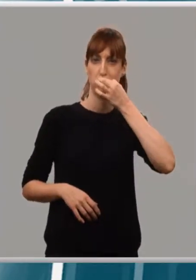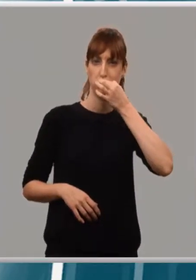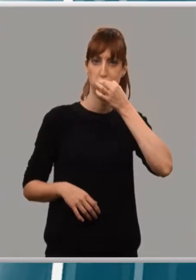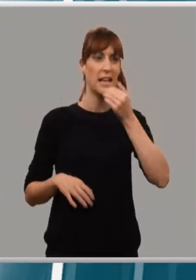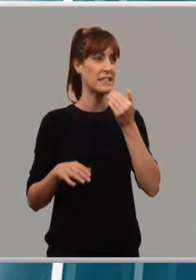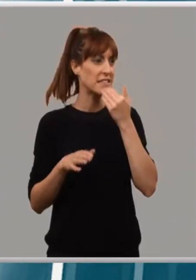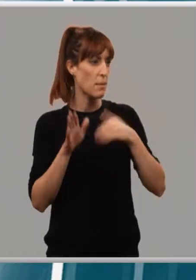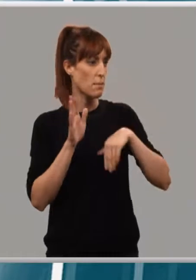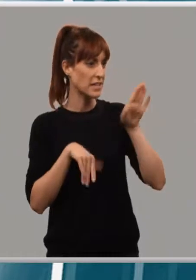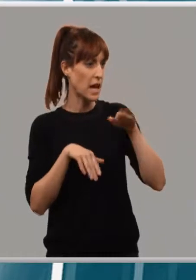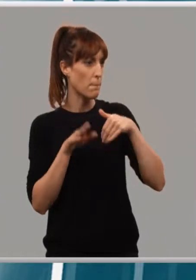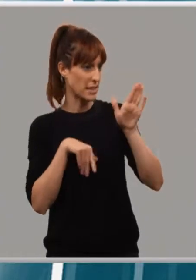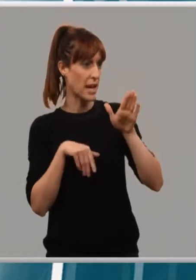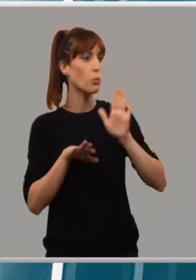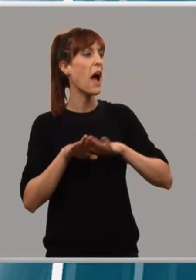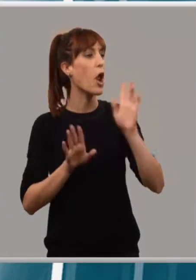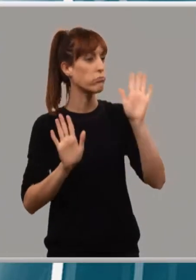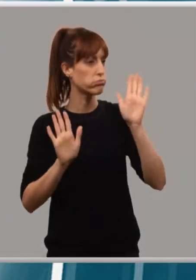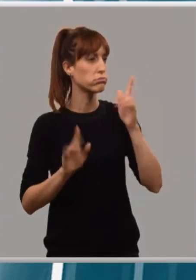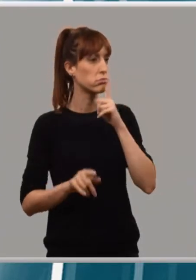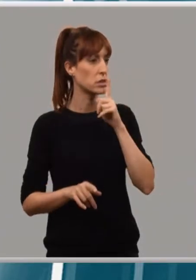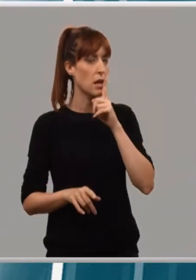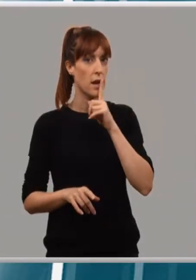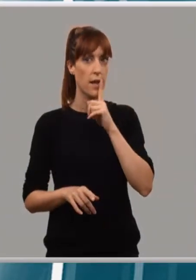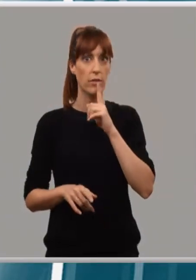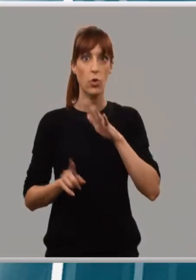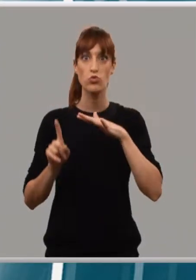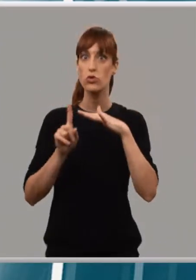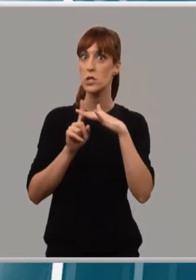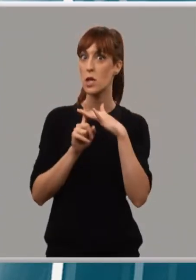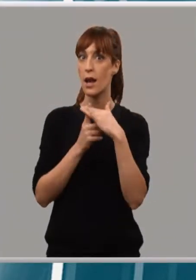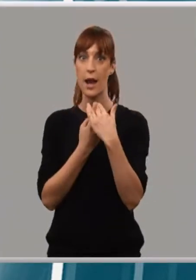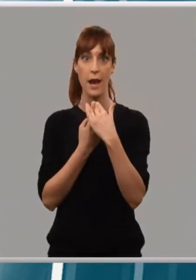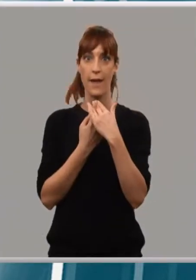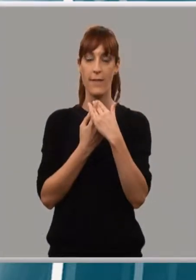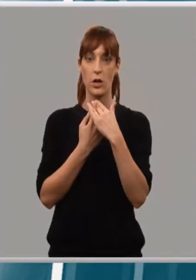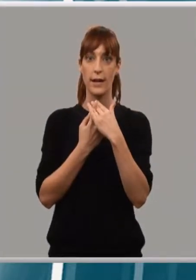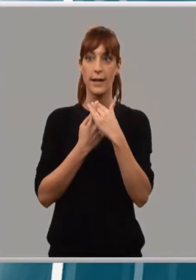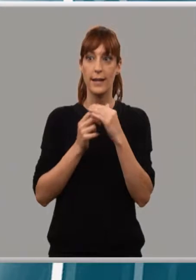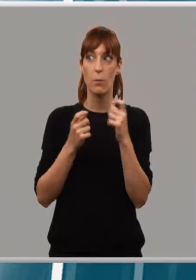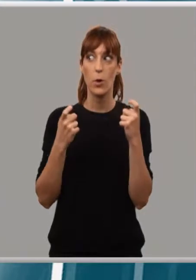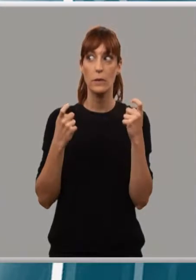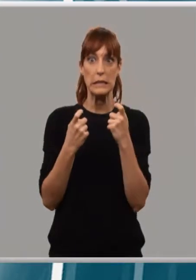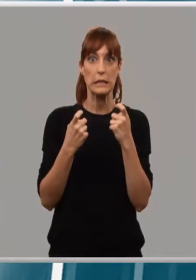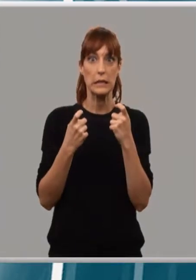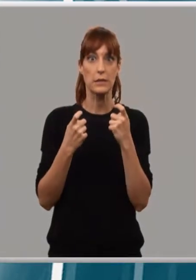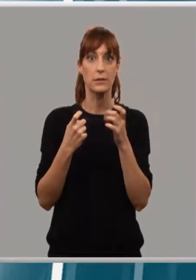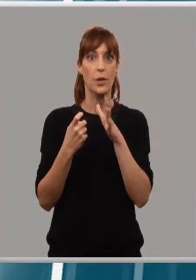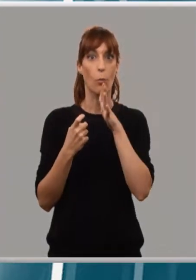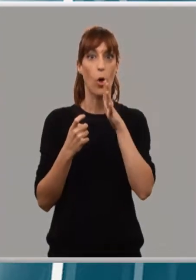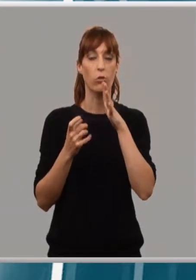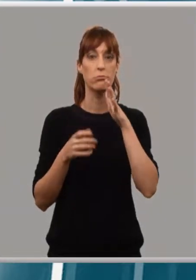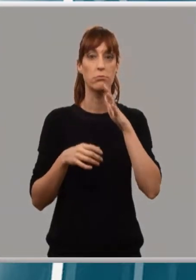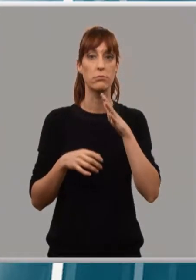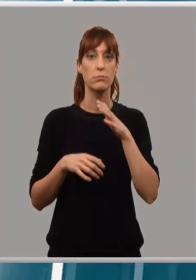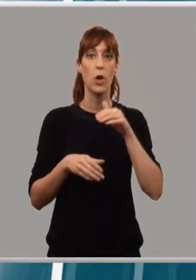marcharos, pero en silencio. Ha sido uno de los momentos en el que más se ha hecho patente la tensión provocada por el instante. Votos